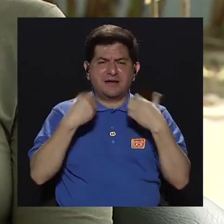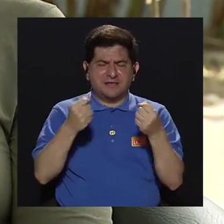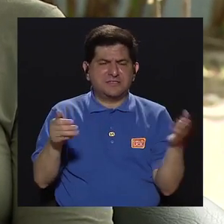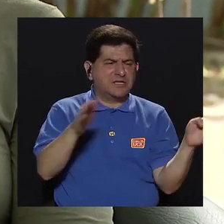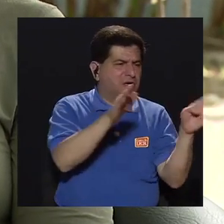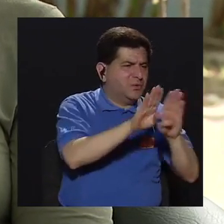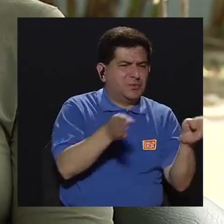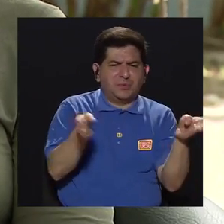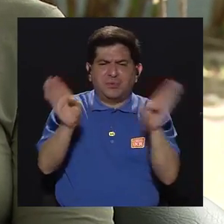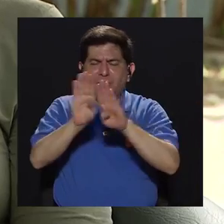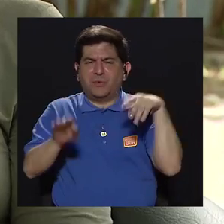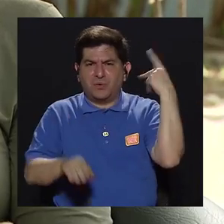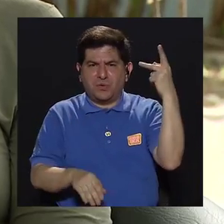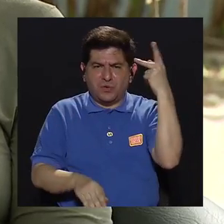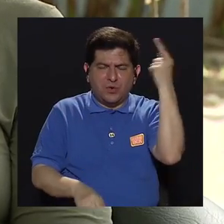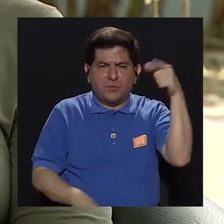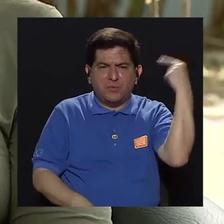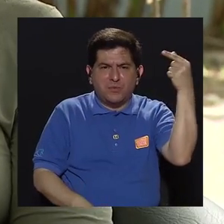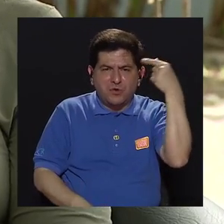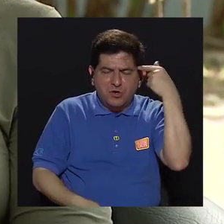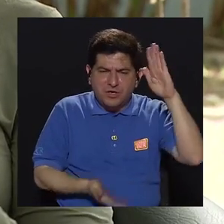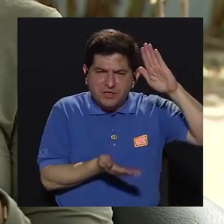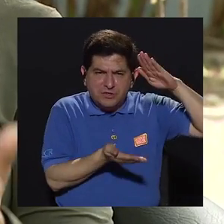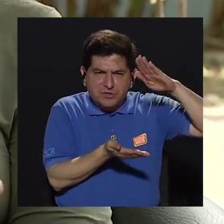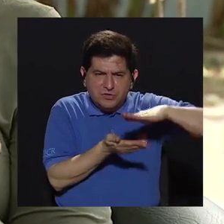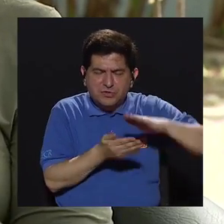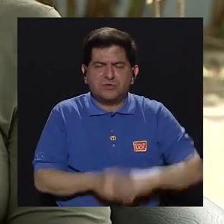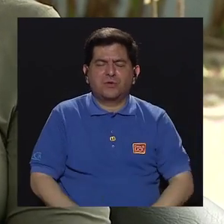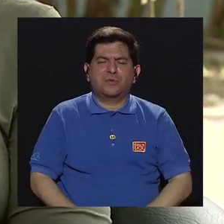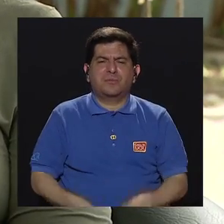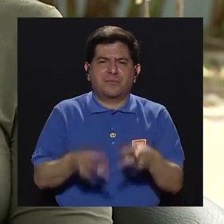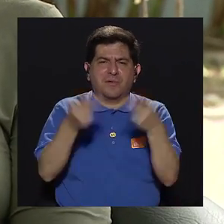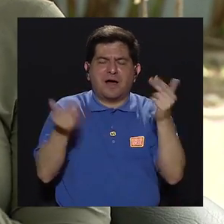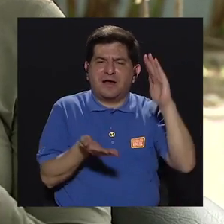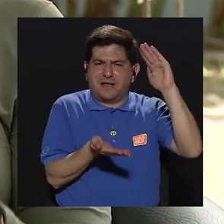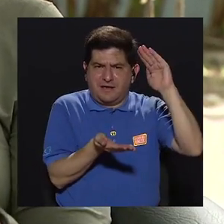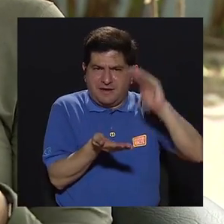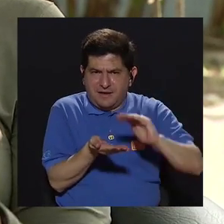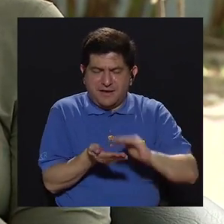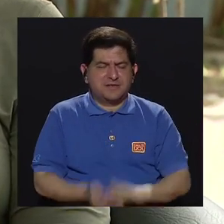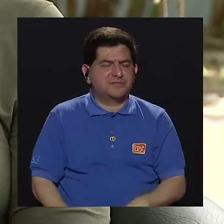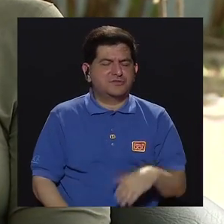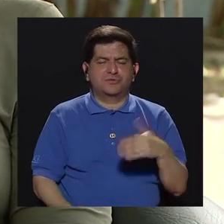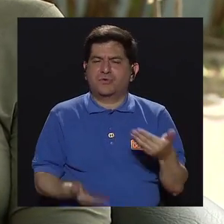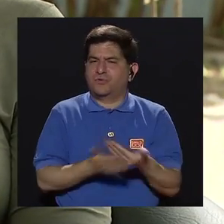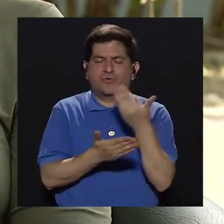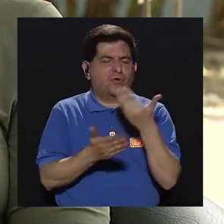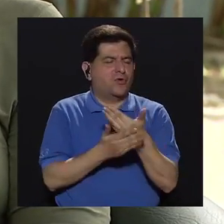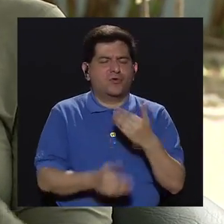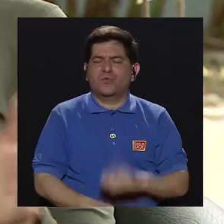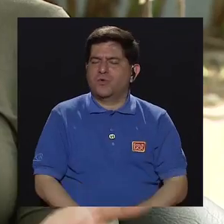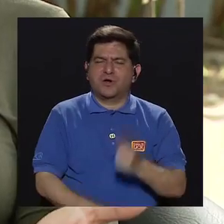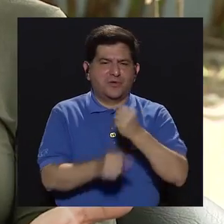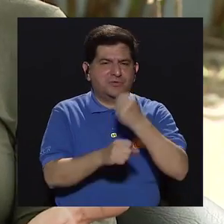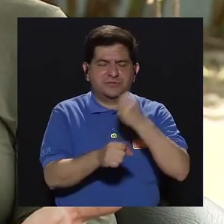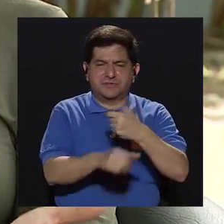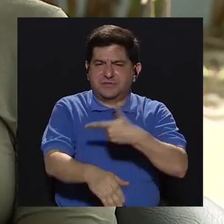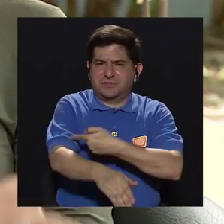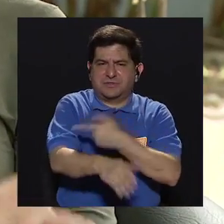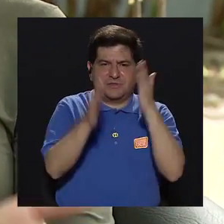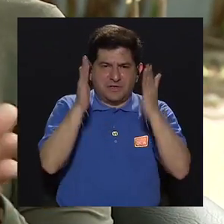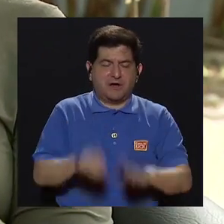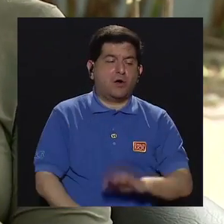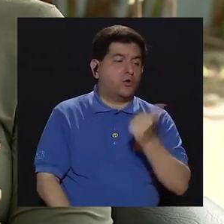ido cerrando con estas políticas del gobierno de reducción y contención del gasto, no se crean plazas de enfermería, se crean para otros